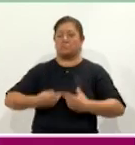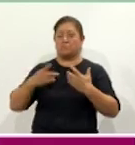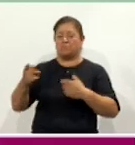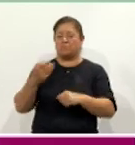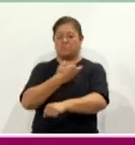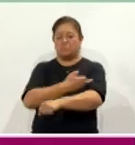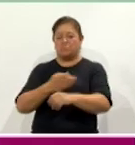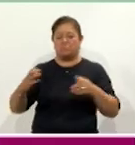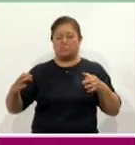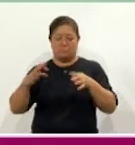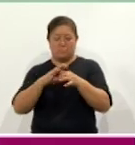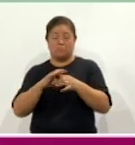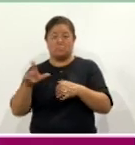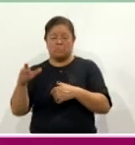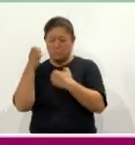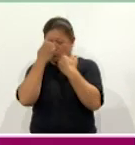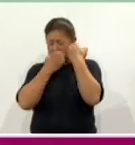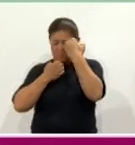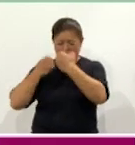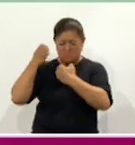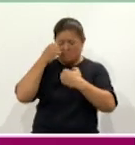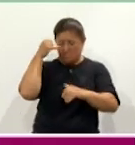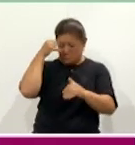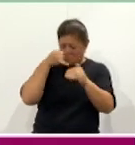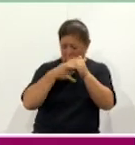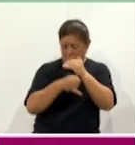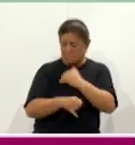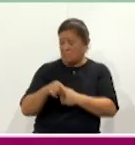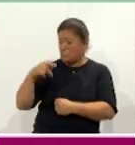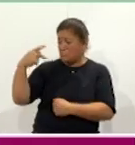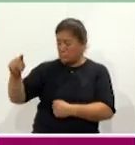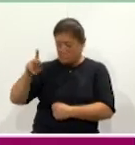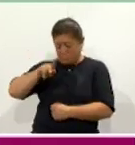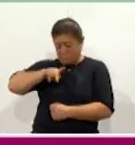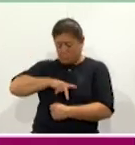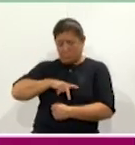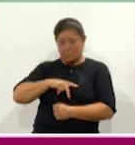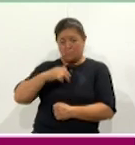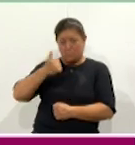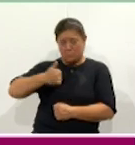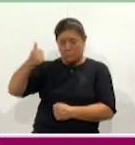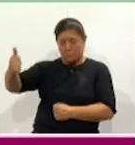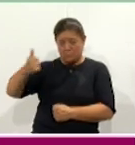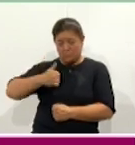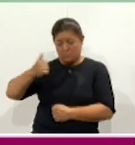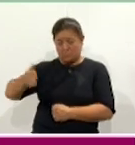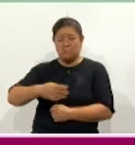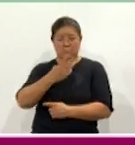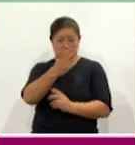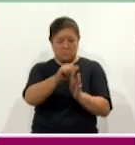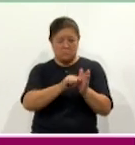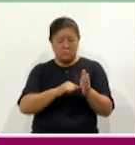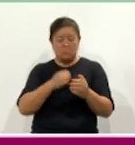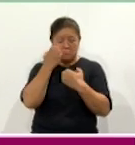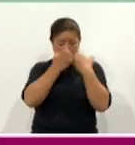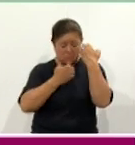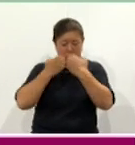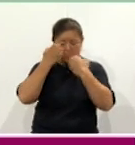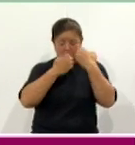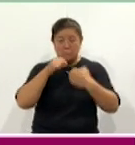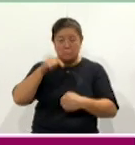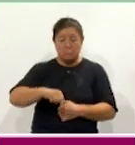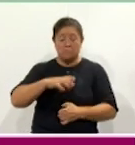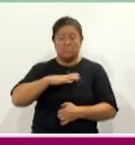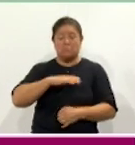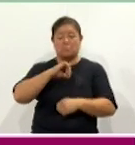después de terminar un protocolo médico de aproximadamente tres meses, se han realizado estas cirugías aquí